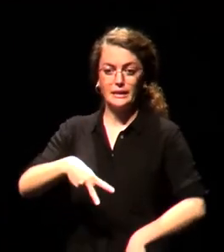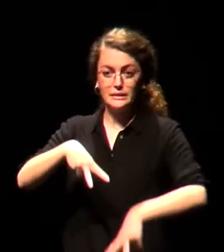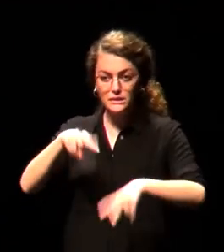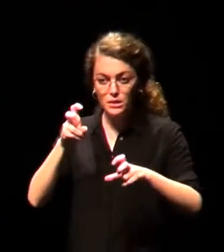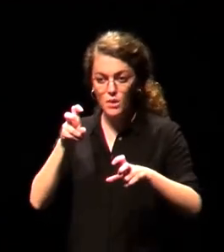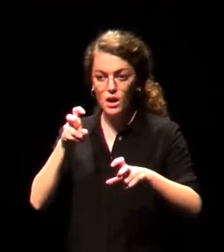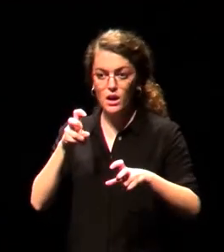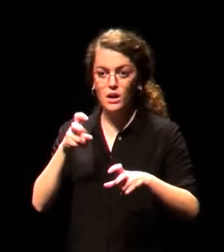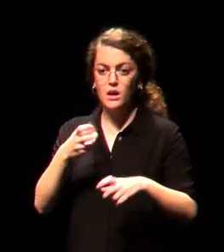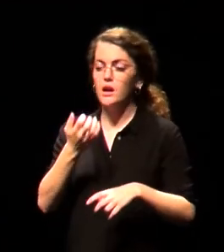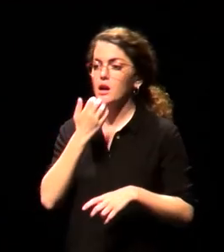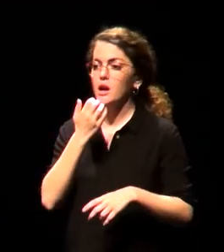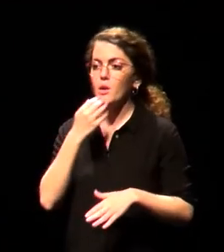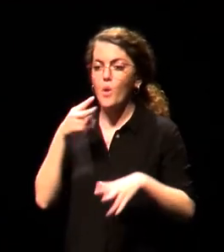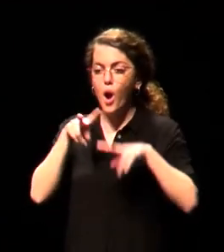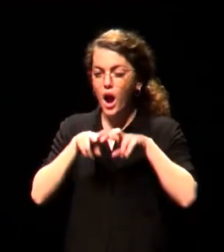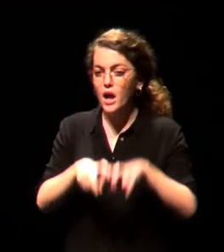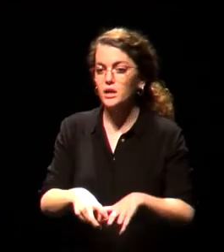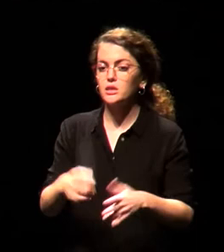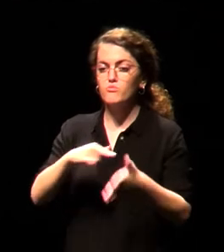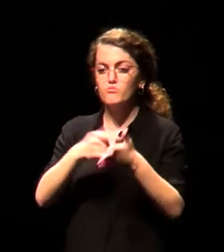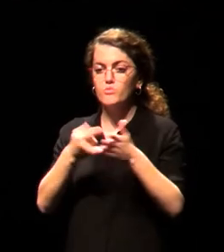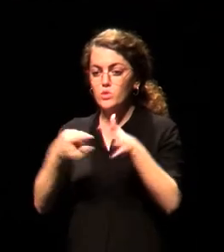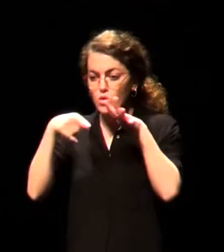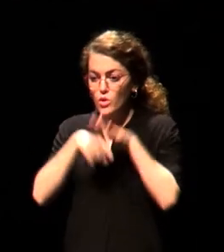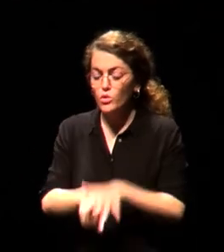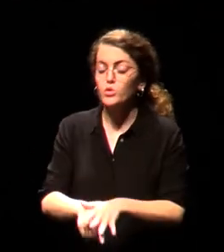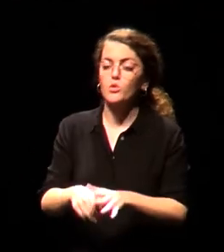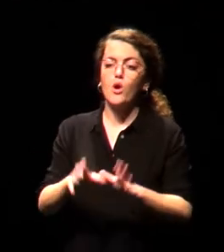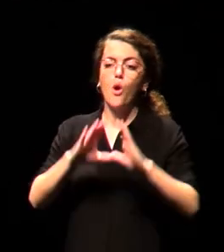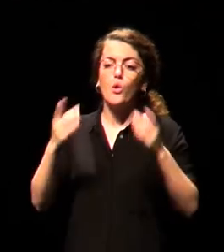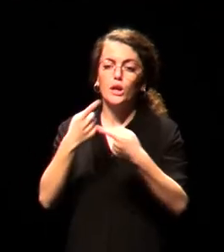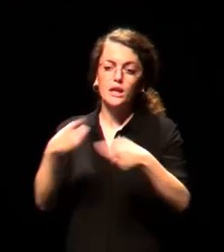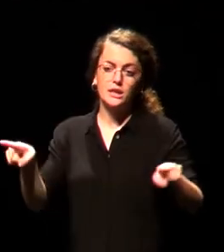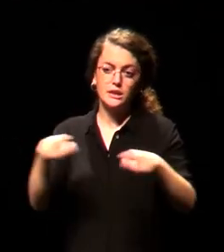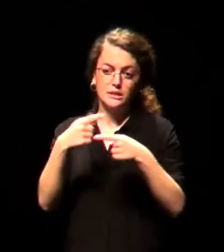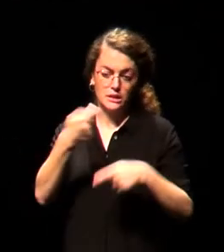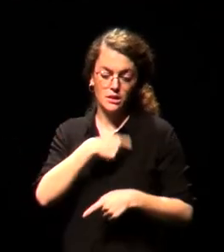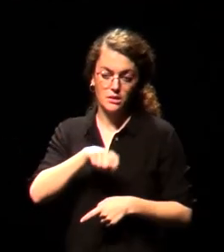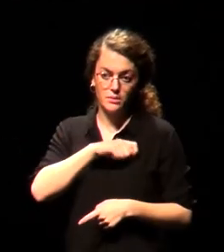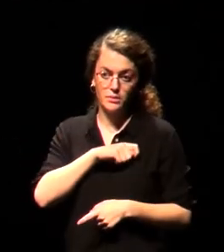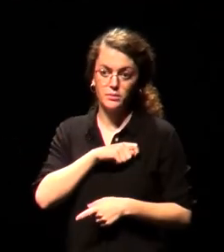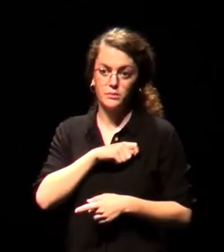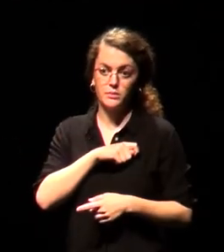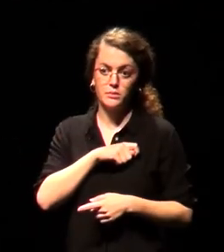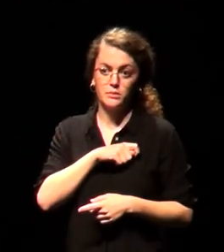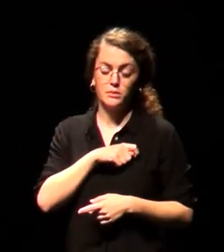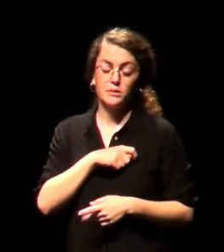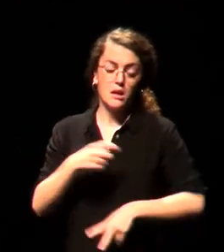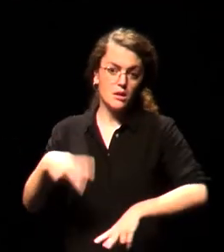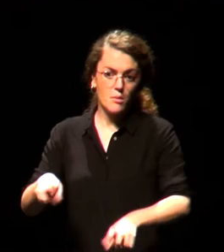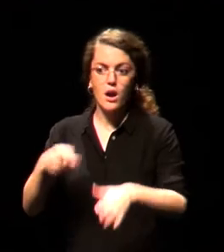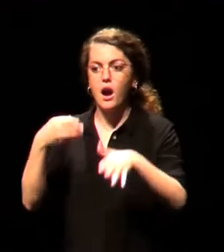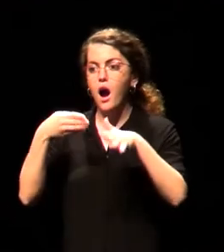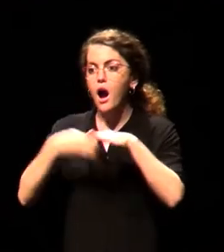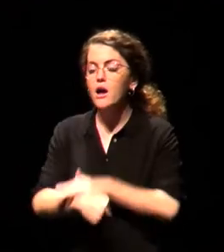temas candentes como el análisis de los proyectos inclusivos de las orquestas sinfónicas españolas, el acceso de las personas con discapacidad a los